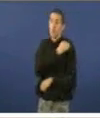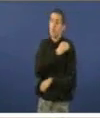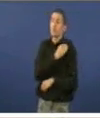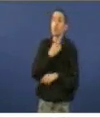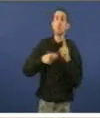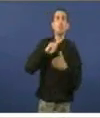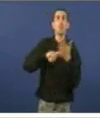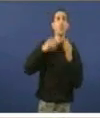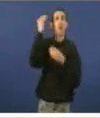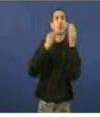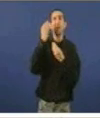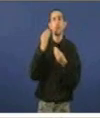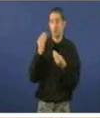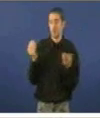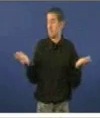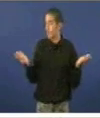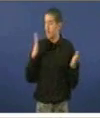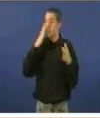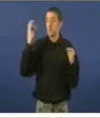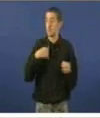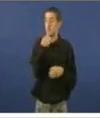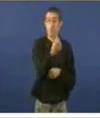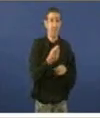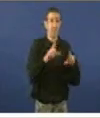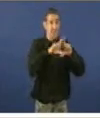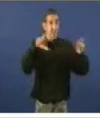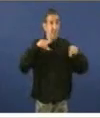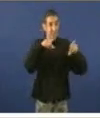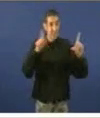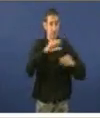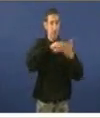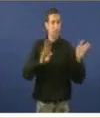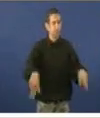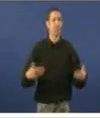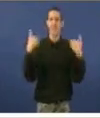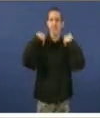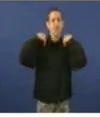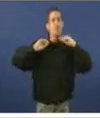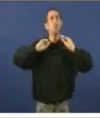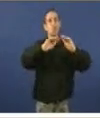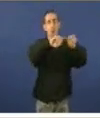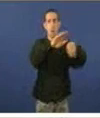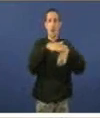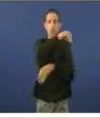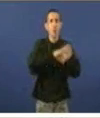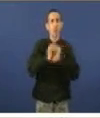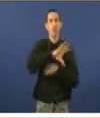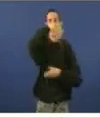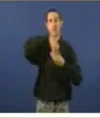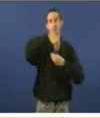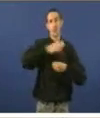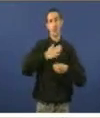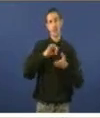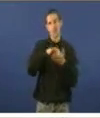Que pensa a Xunta de Galicia? Pois o que lle estou dicindo é que a compañía é a competente, e ninguén máis, para facer a organización dos servicios